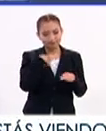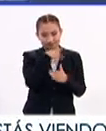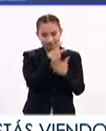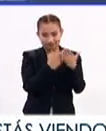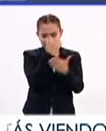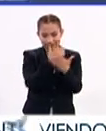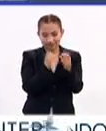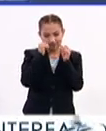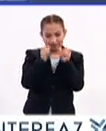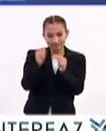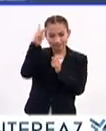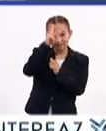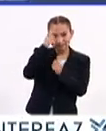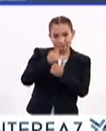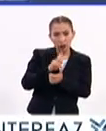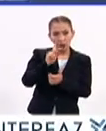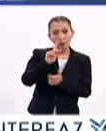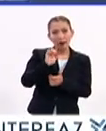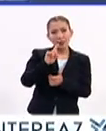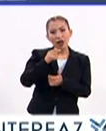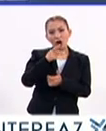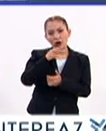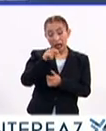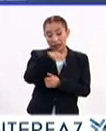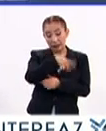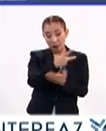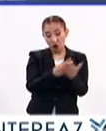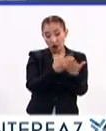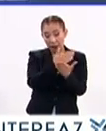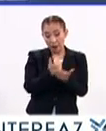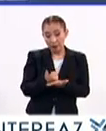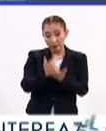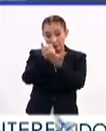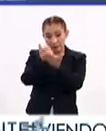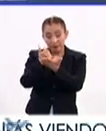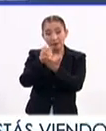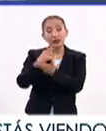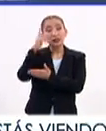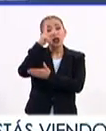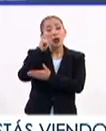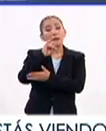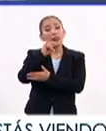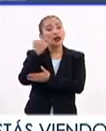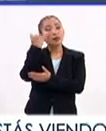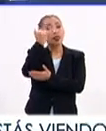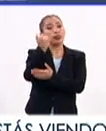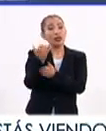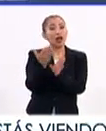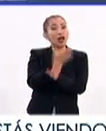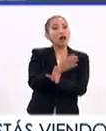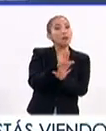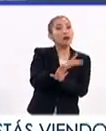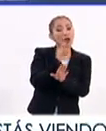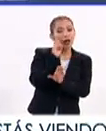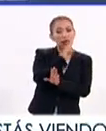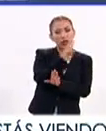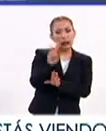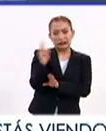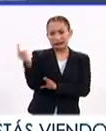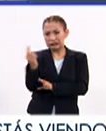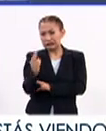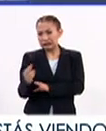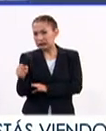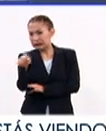un programa de atención psicopedagógica. Ese programa de atención psicopedagógica surge precisamente porque vemos las